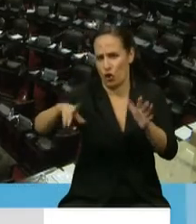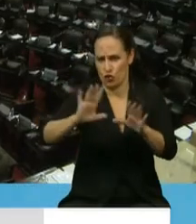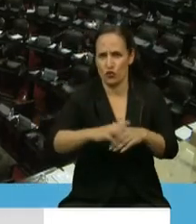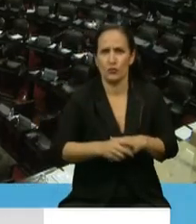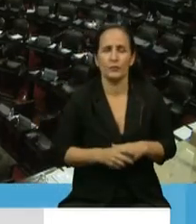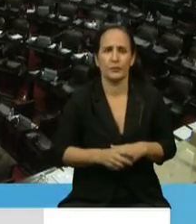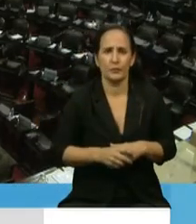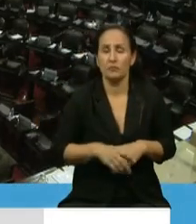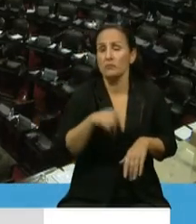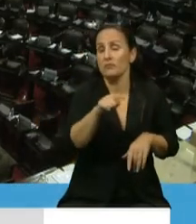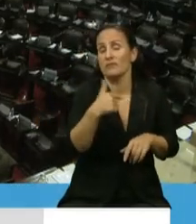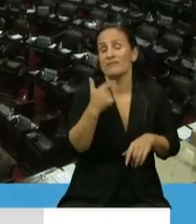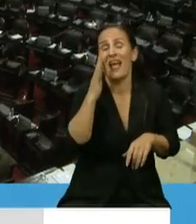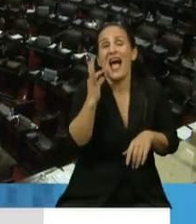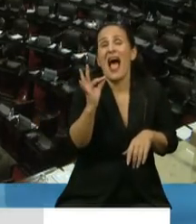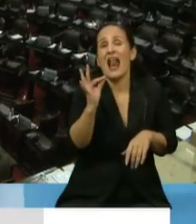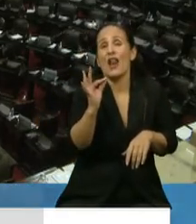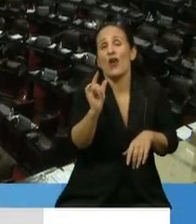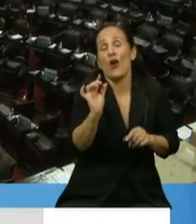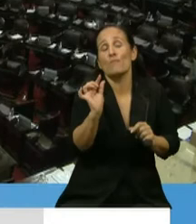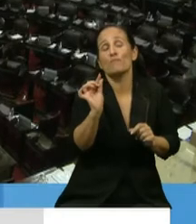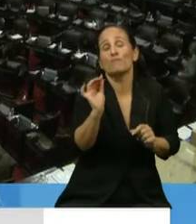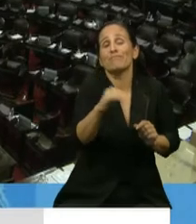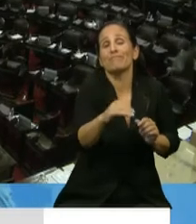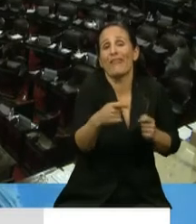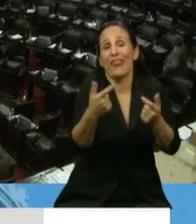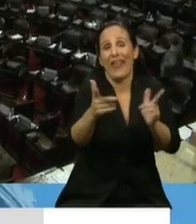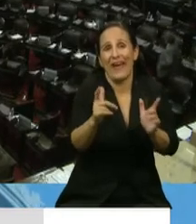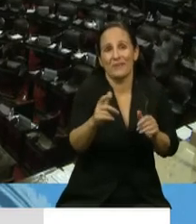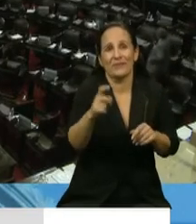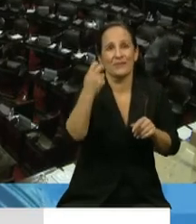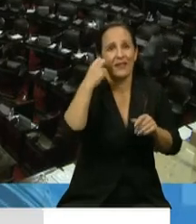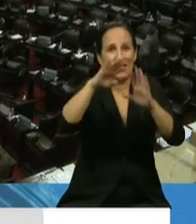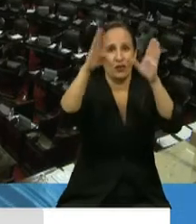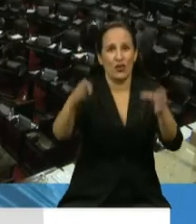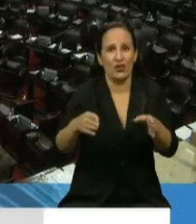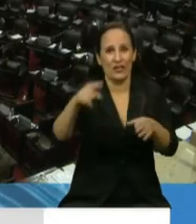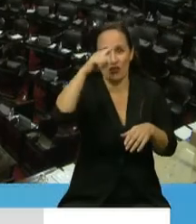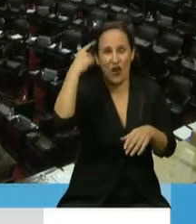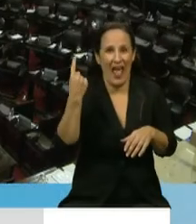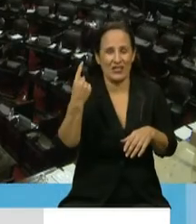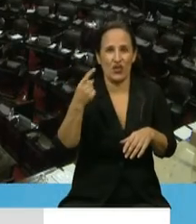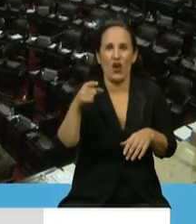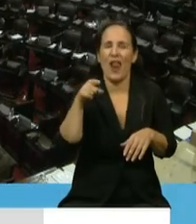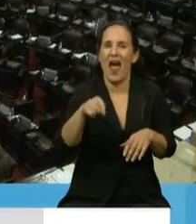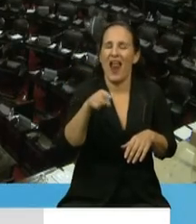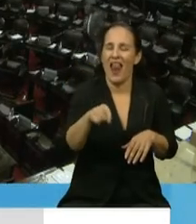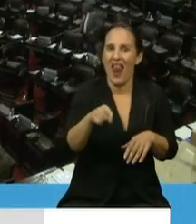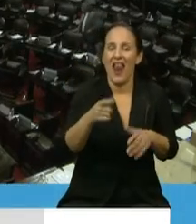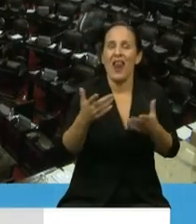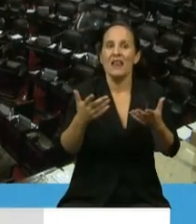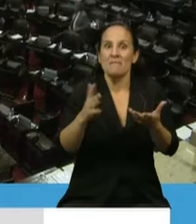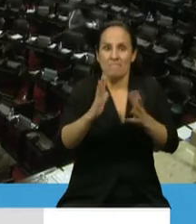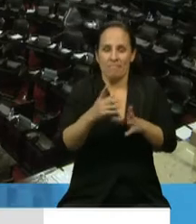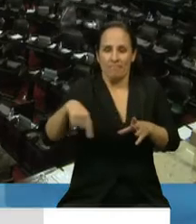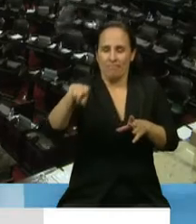Es un pequeño aporte que hacemos desde el Congreso Nacional para este grupo de trabajadores que están asumiendo los mayores riesgos